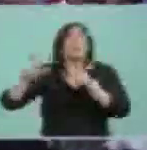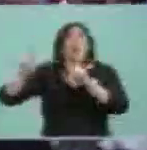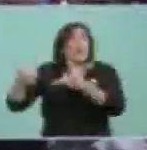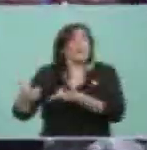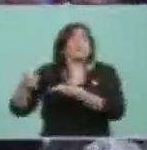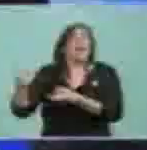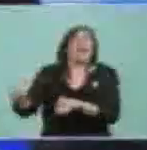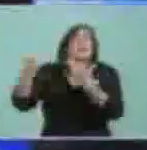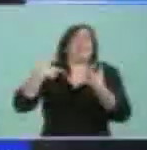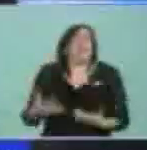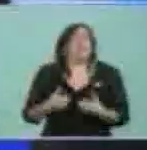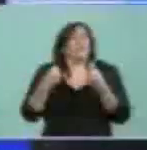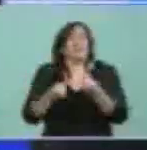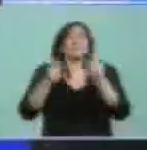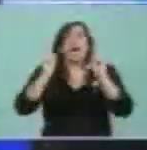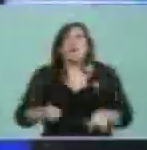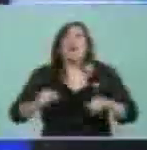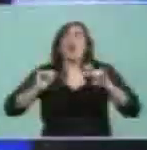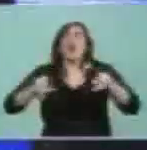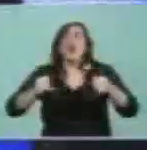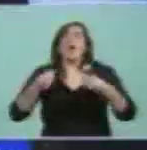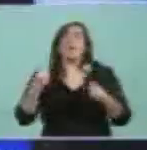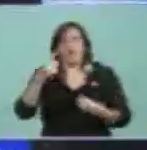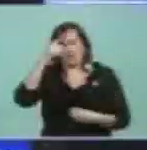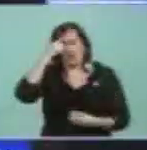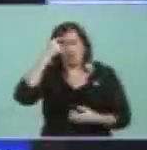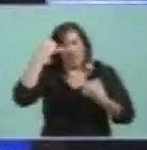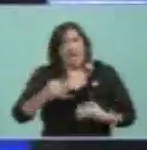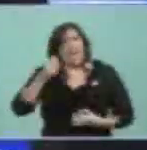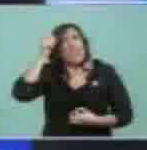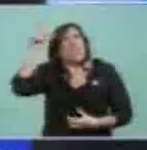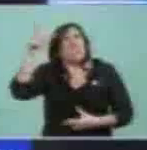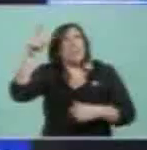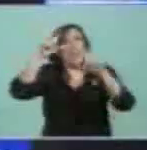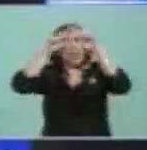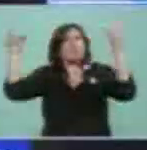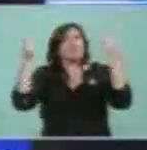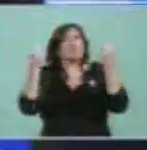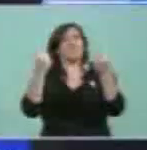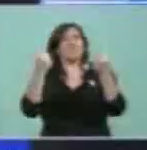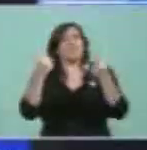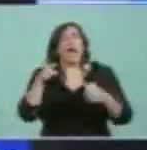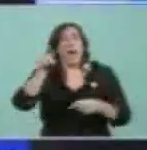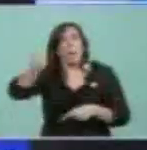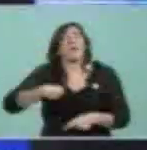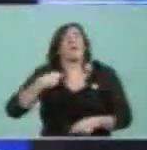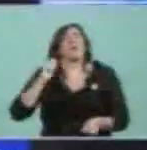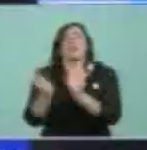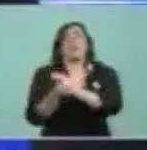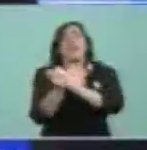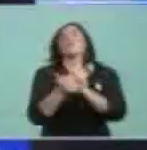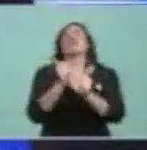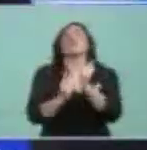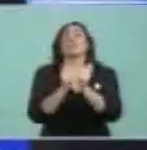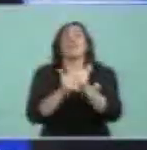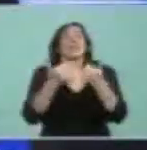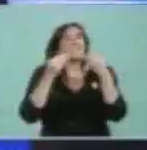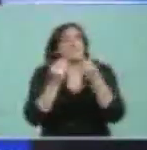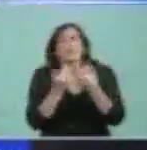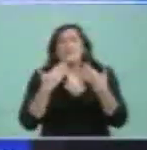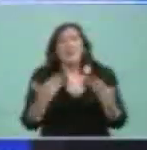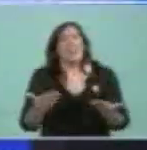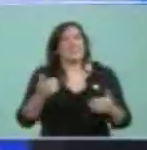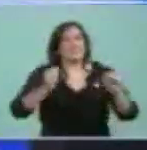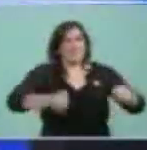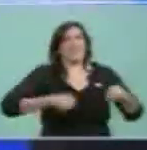y fundamentalmente con la fuerza de las convicciones que son las que arrastran los grandes cambios históricos. Muchas gracias